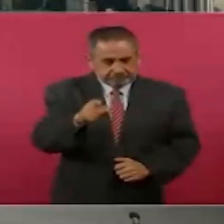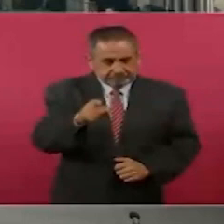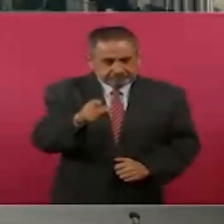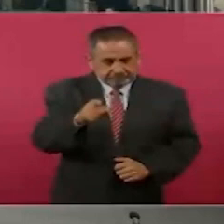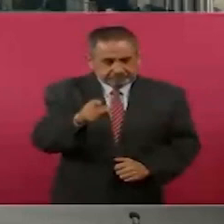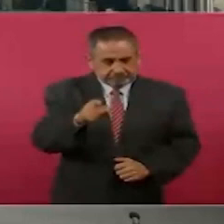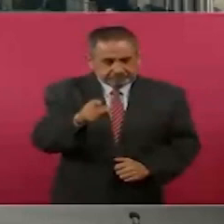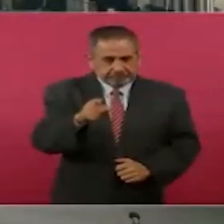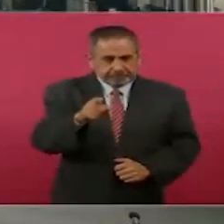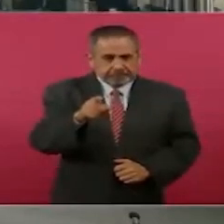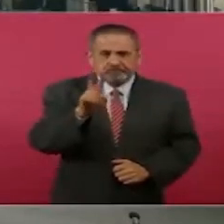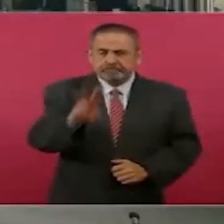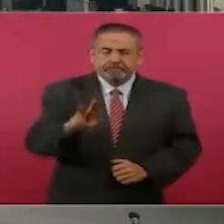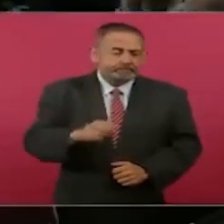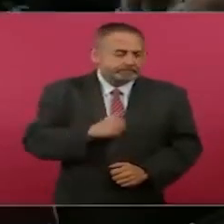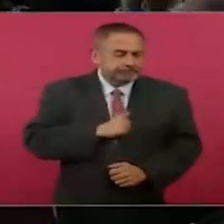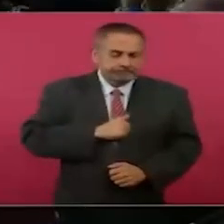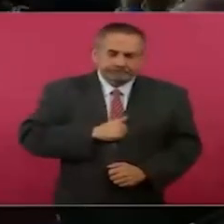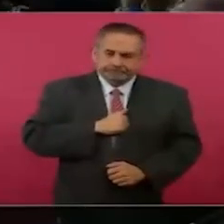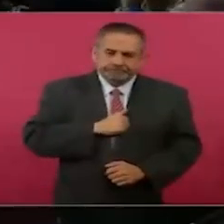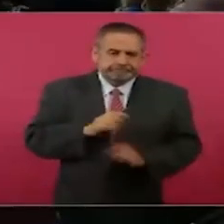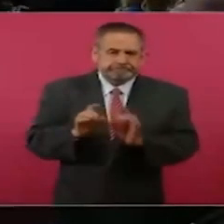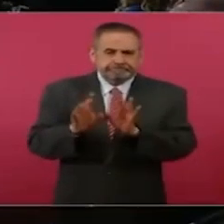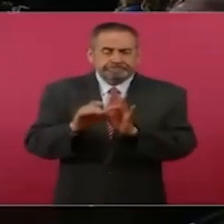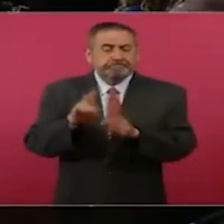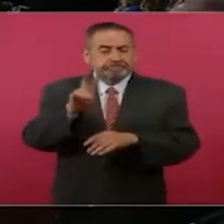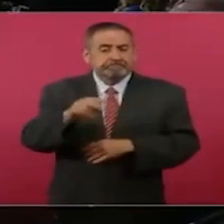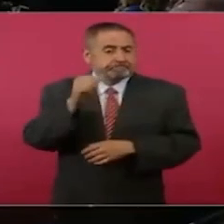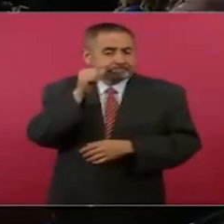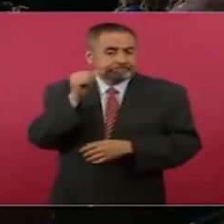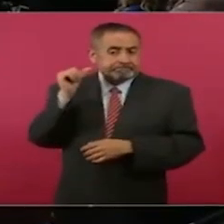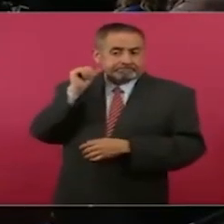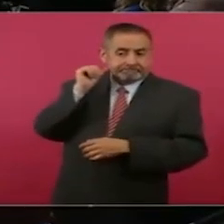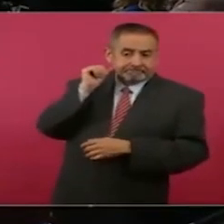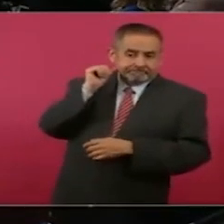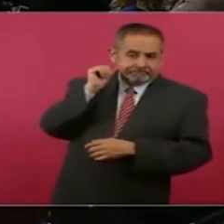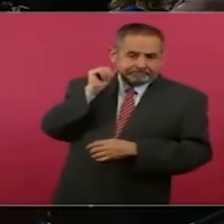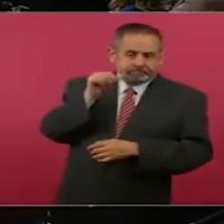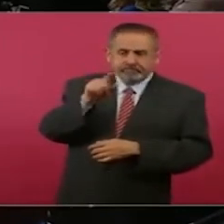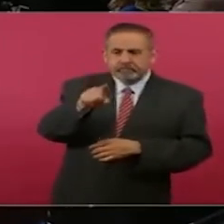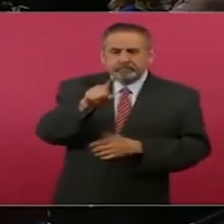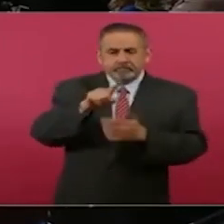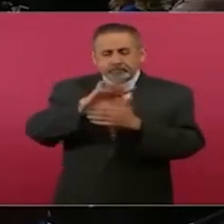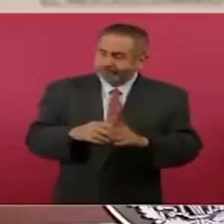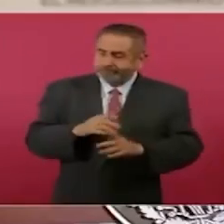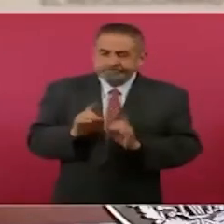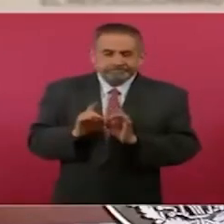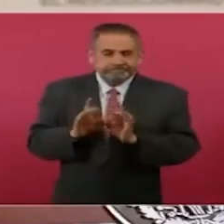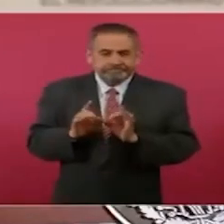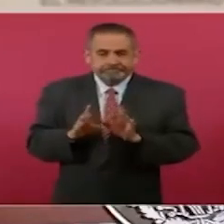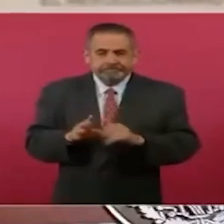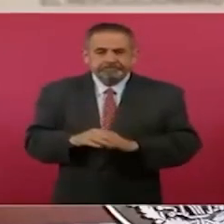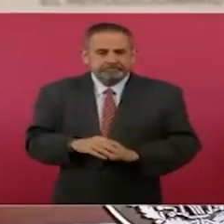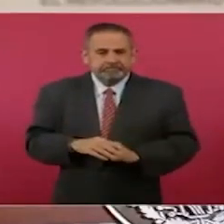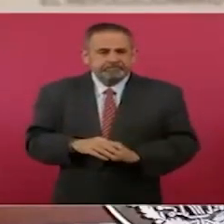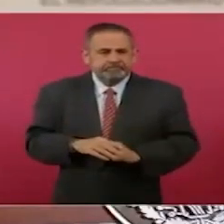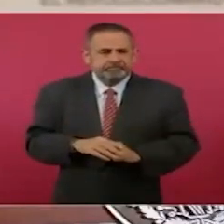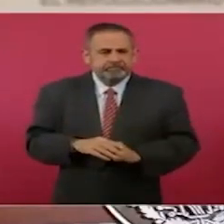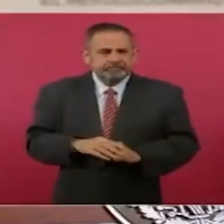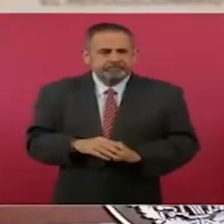Lo lamentable esto fue ayer en la madrugada, se está